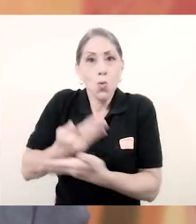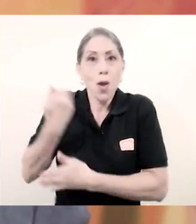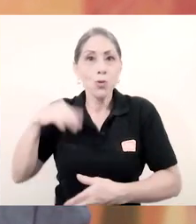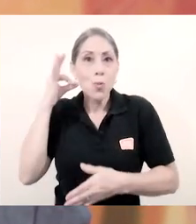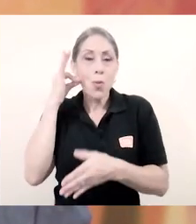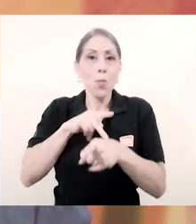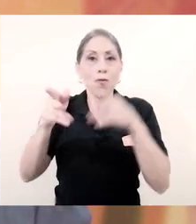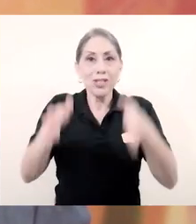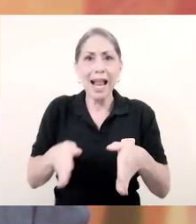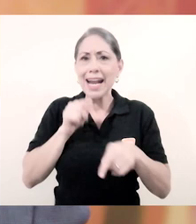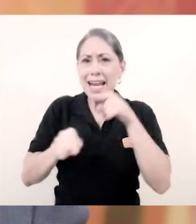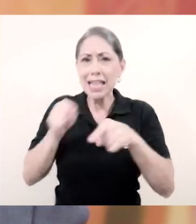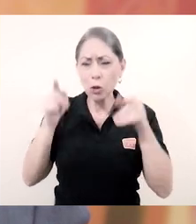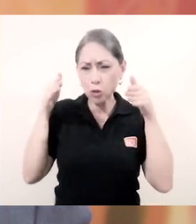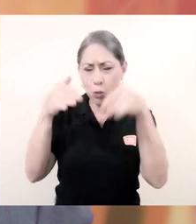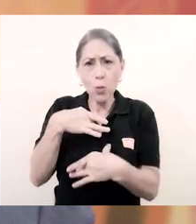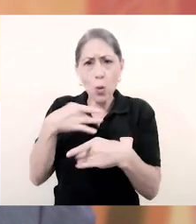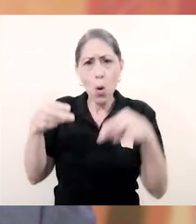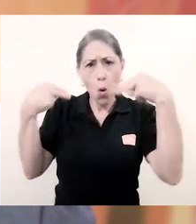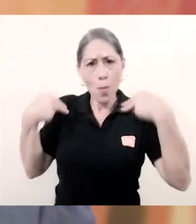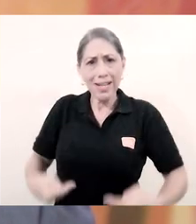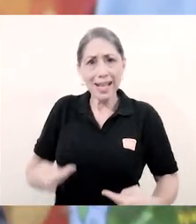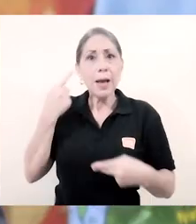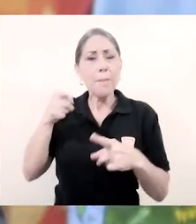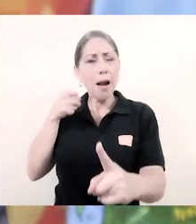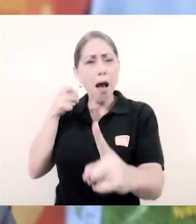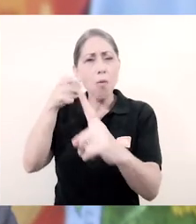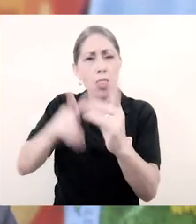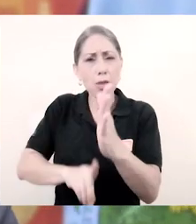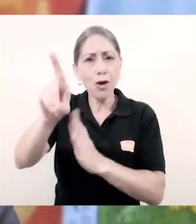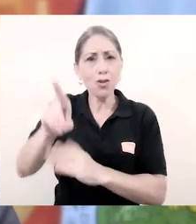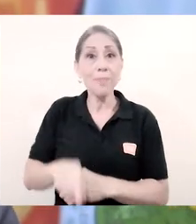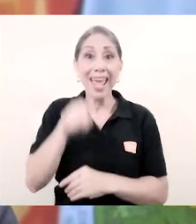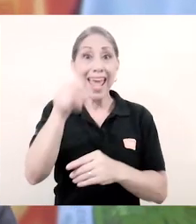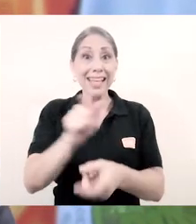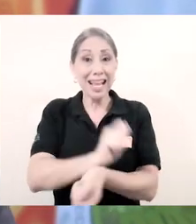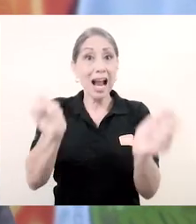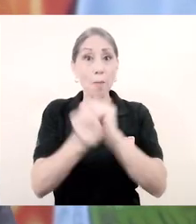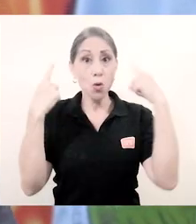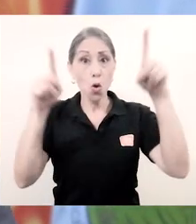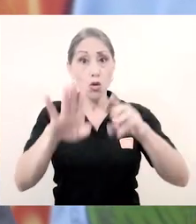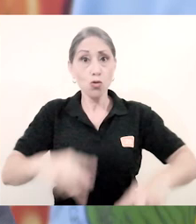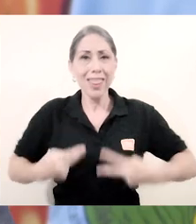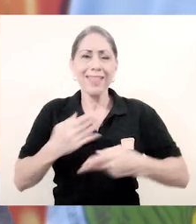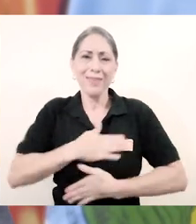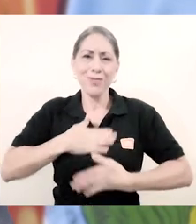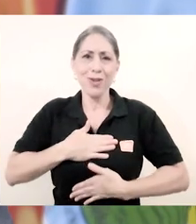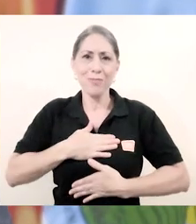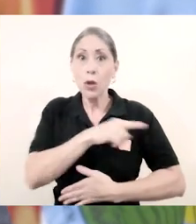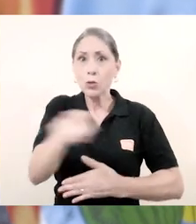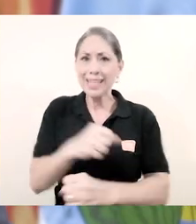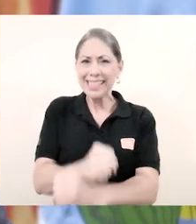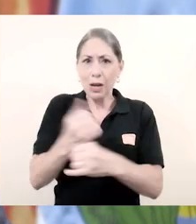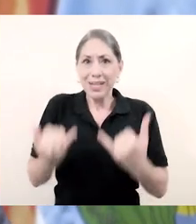críticos y humanistas para trazar caminos hacia el desarrollo. Disfruten este hito en su vida y procuren mantenerse seguras y